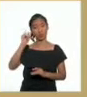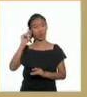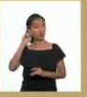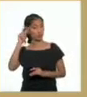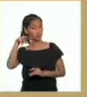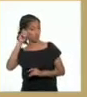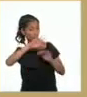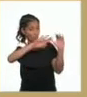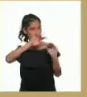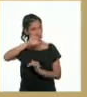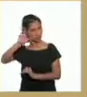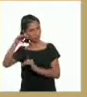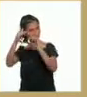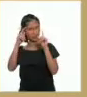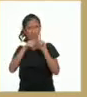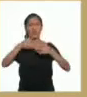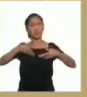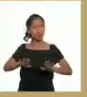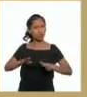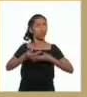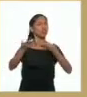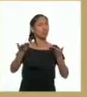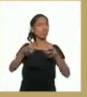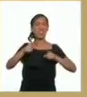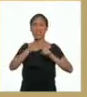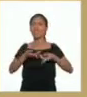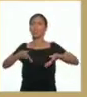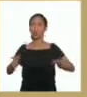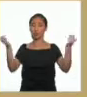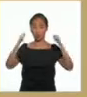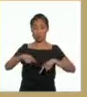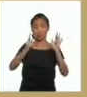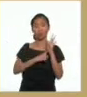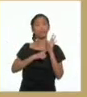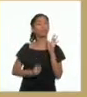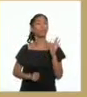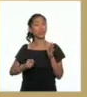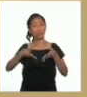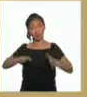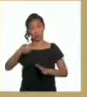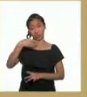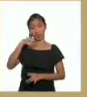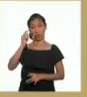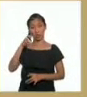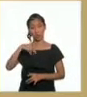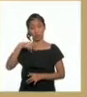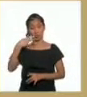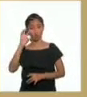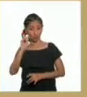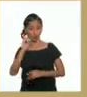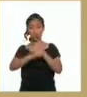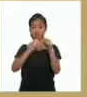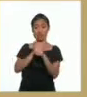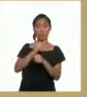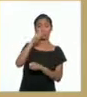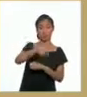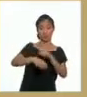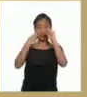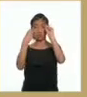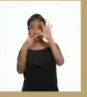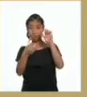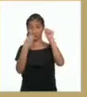¿dónde y cuándo nació? nació en Guamachuco en febrero del año en el año de 1787